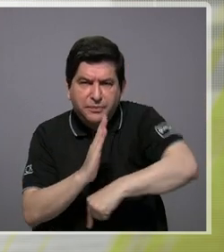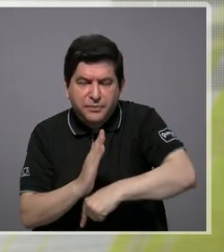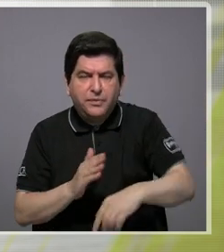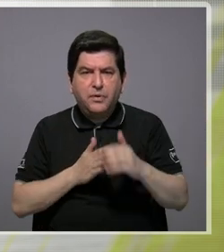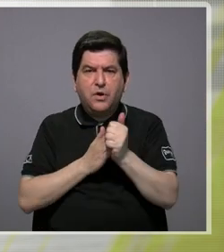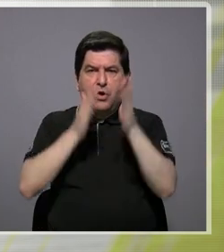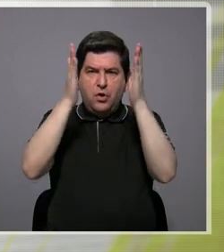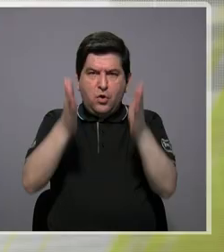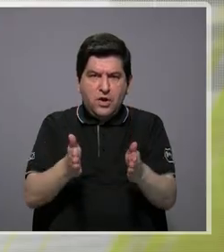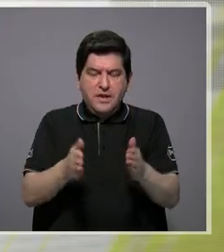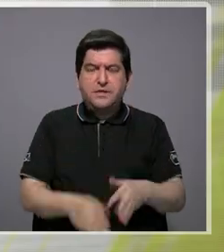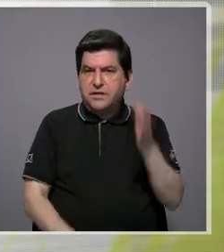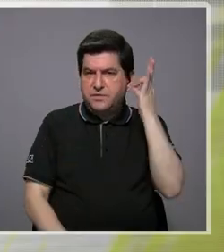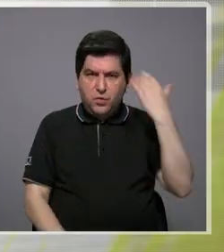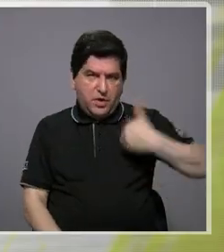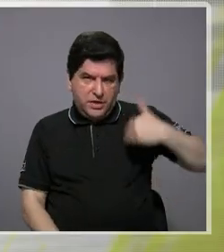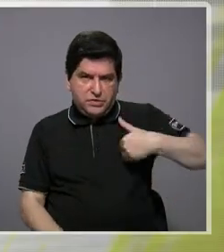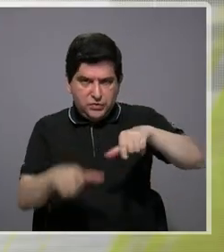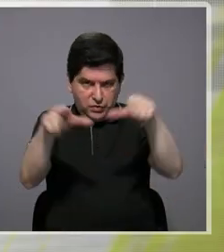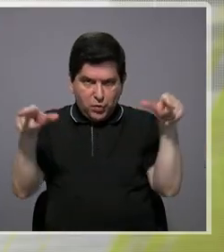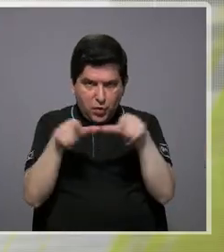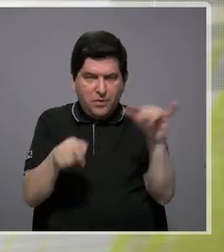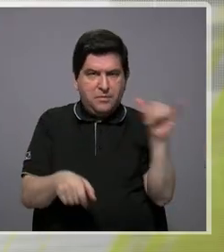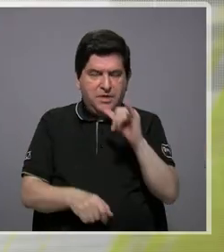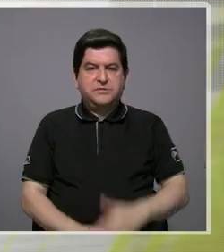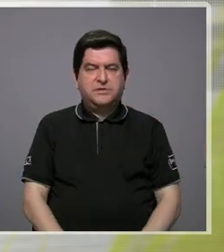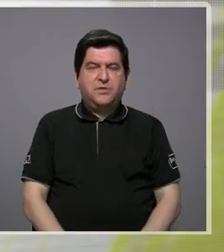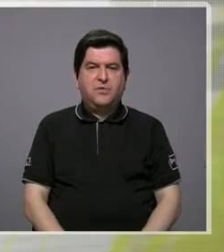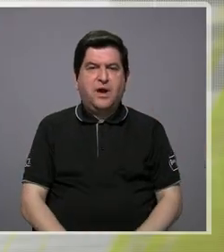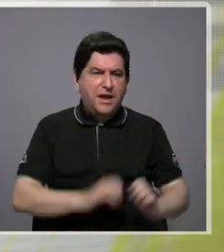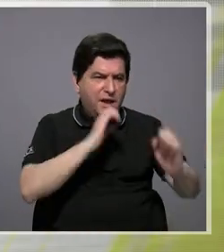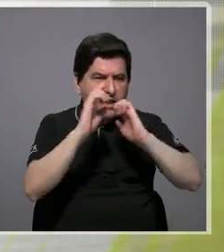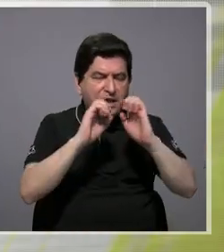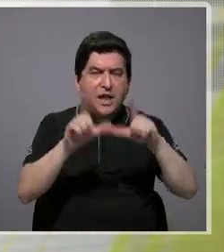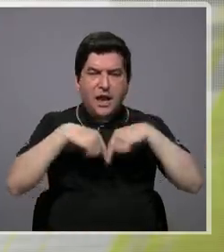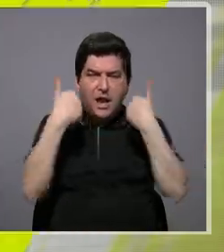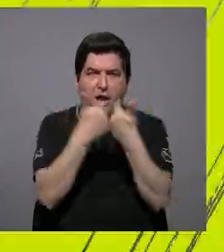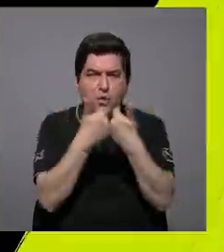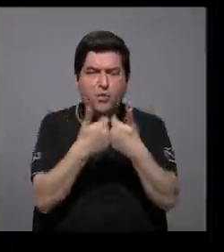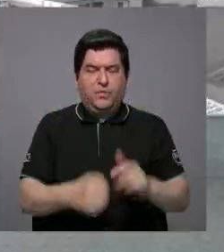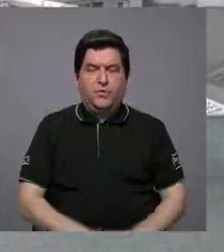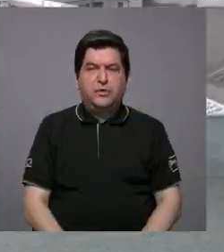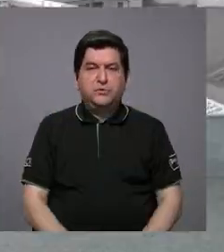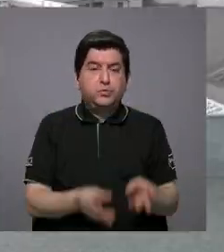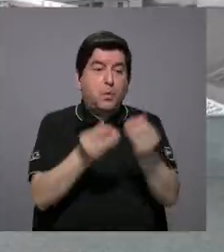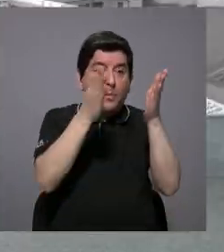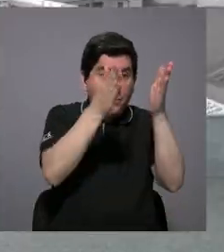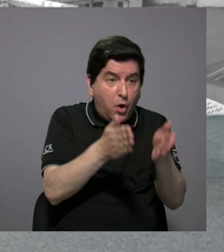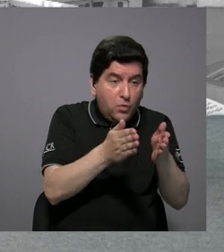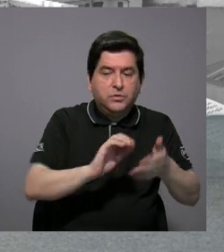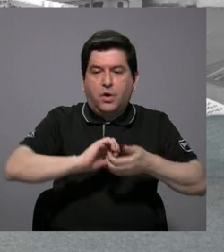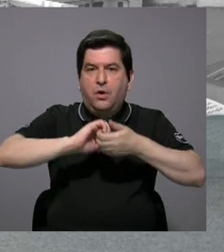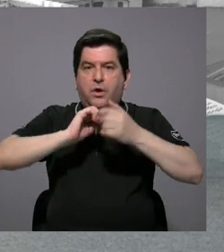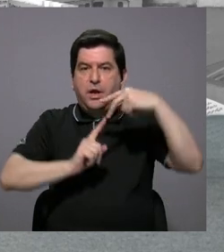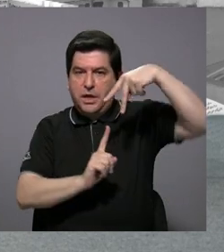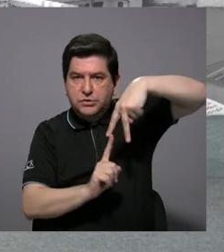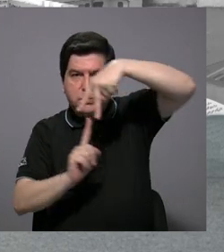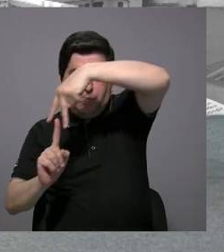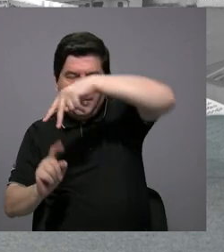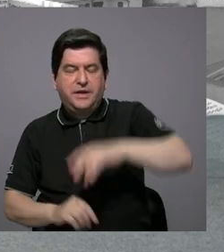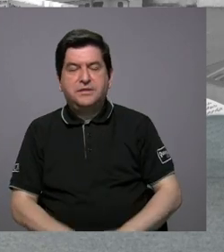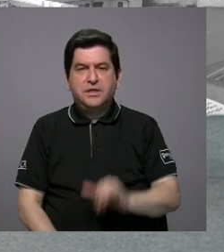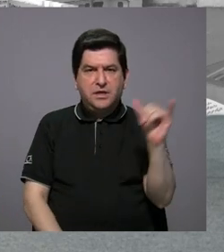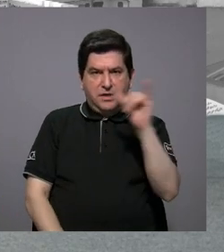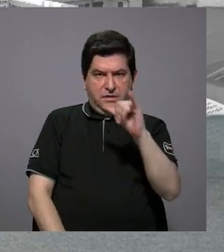líderes locales o lideresas, entrevistamos también sectorialmente a grupos como productores, cooperativas, también